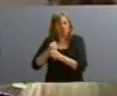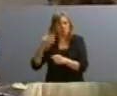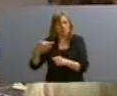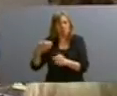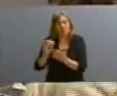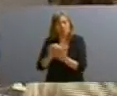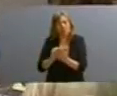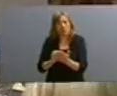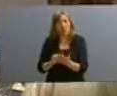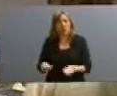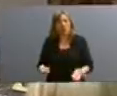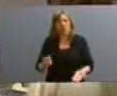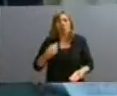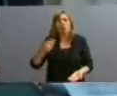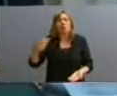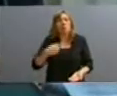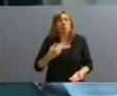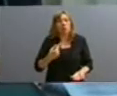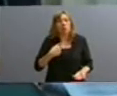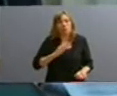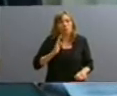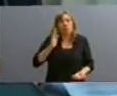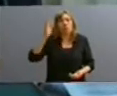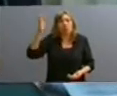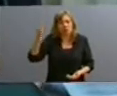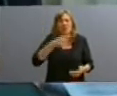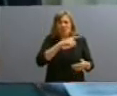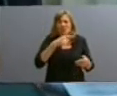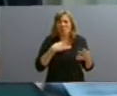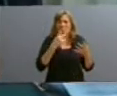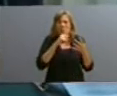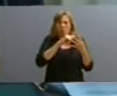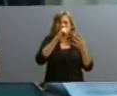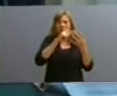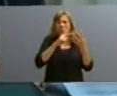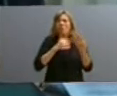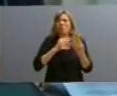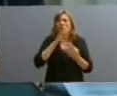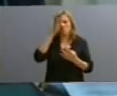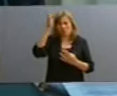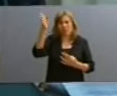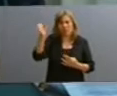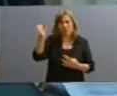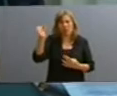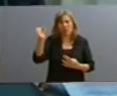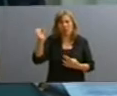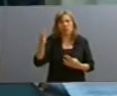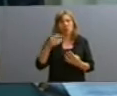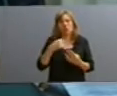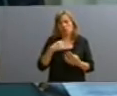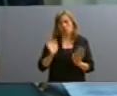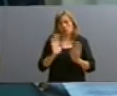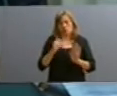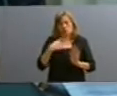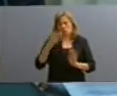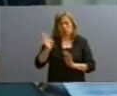y nos propuso a la comisión que fuéramos a verlo. Yo creo que ellos fueron, fueron Juan Pablo, Mercelo, el gringo, y Melchor, yo venía